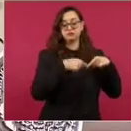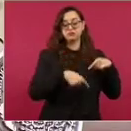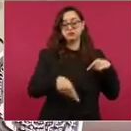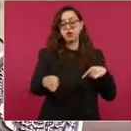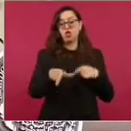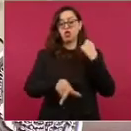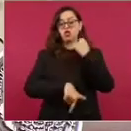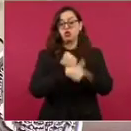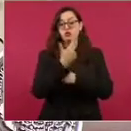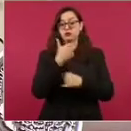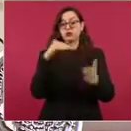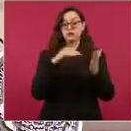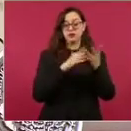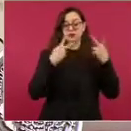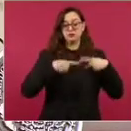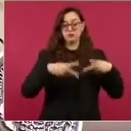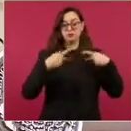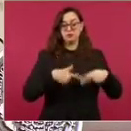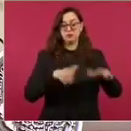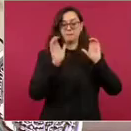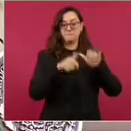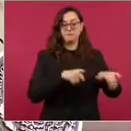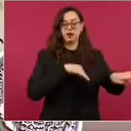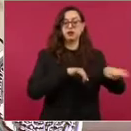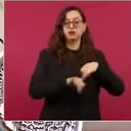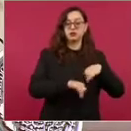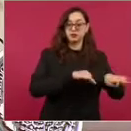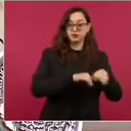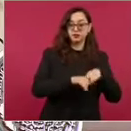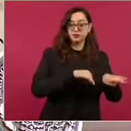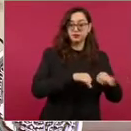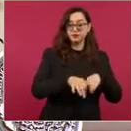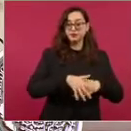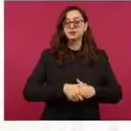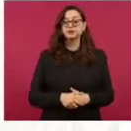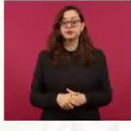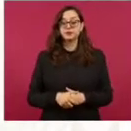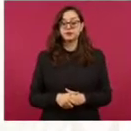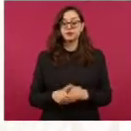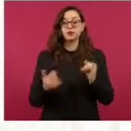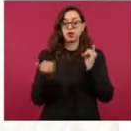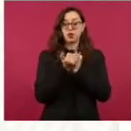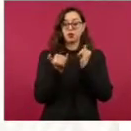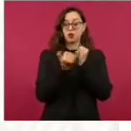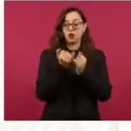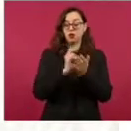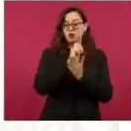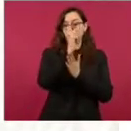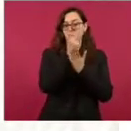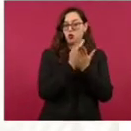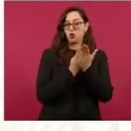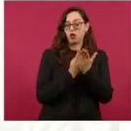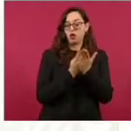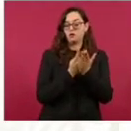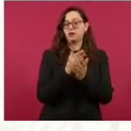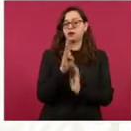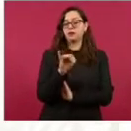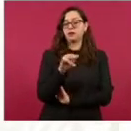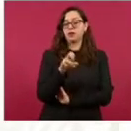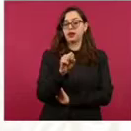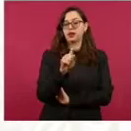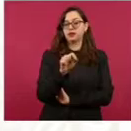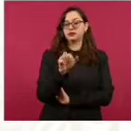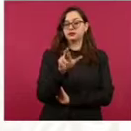de 12 mil empleos ya generados. Además, los programas para el bienestar que ya se aplican, el Plan